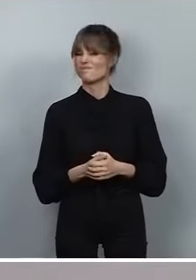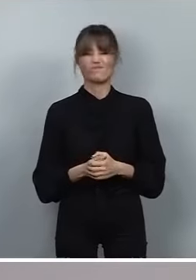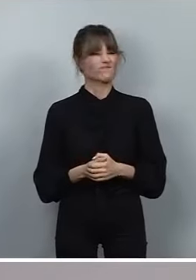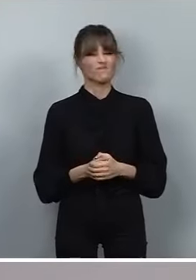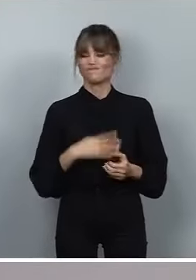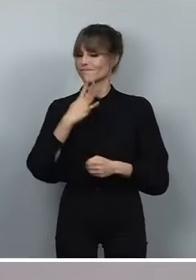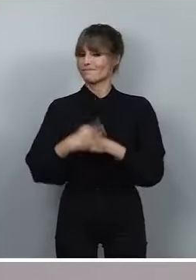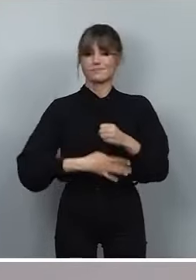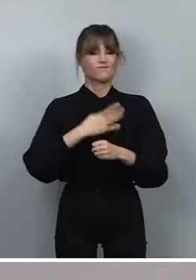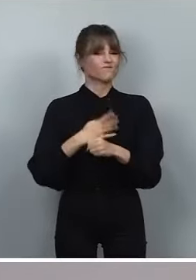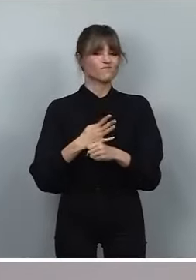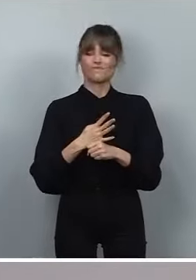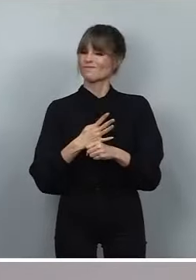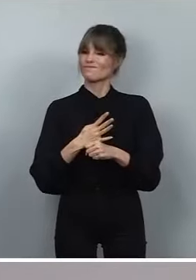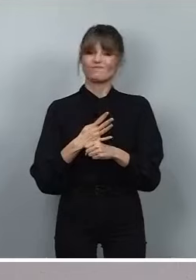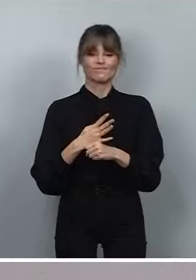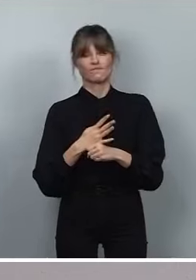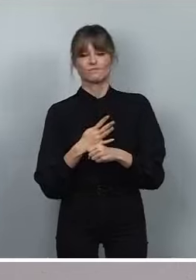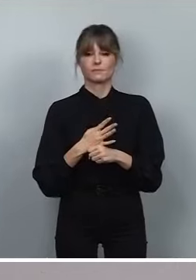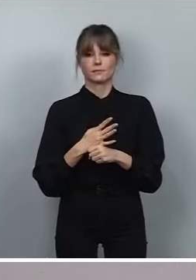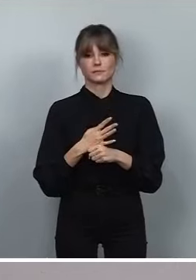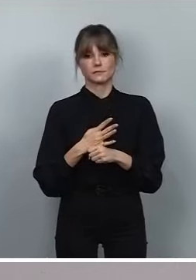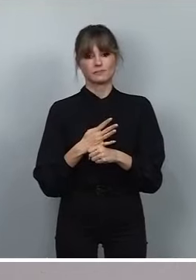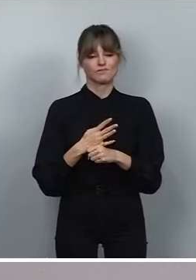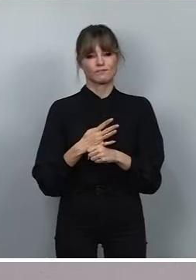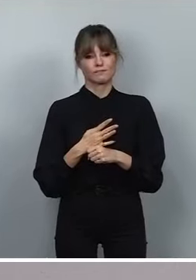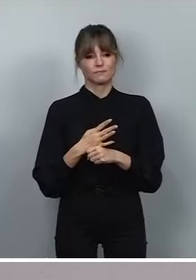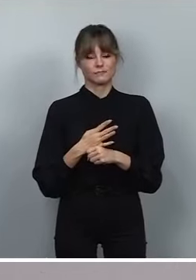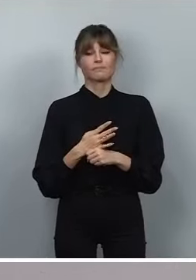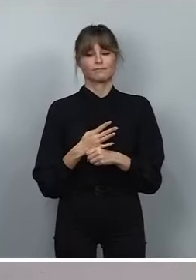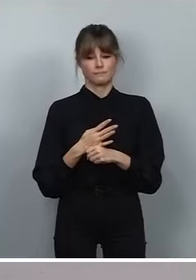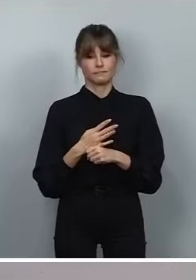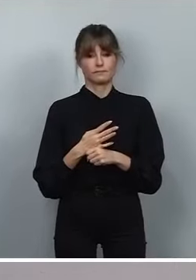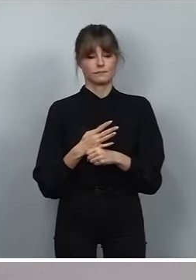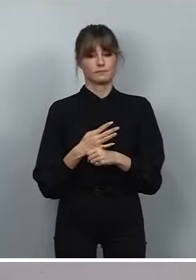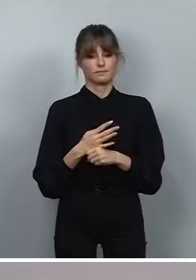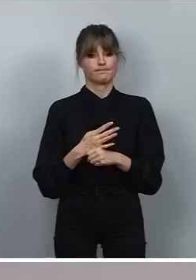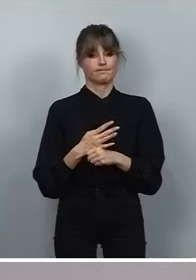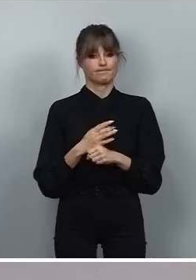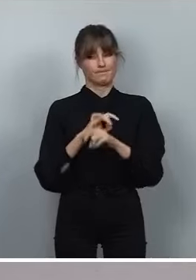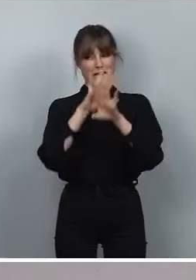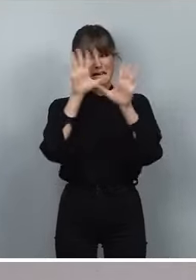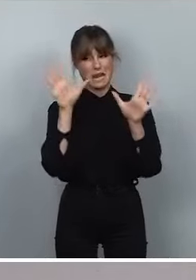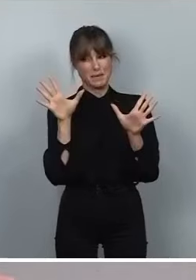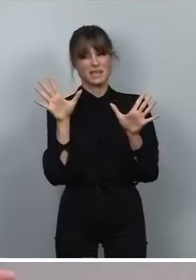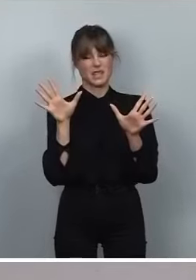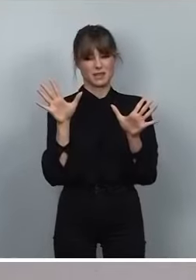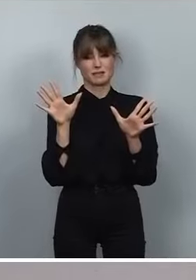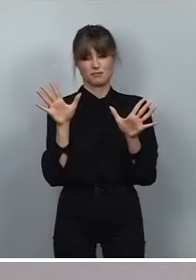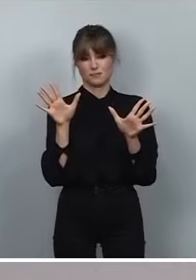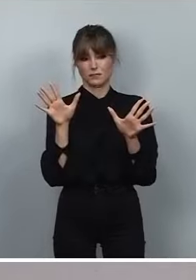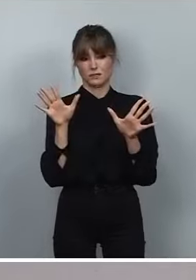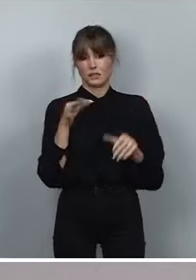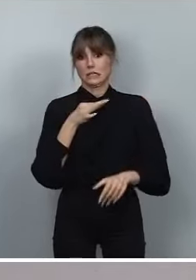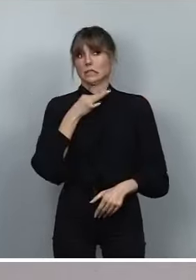legislatura en la que se vio claramente que ha sido